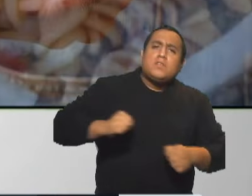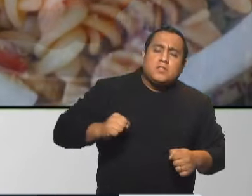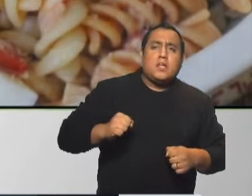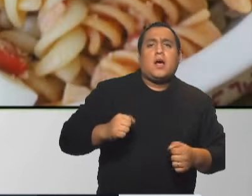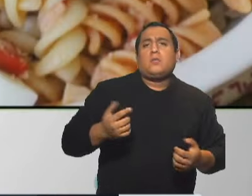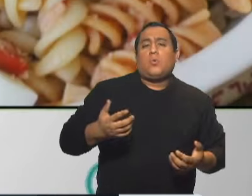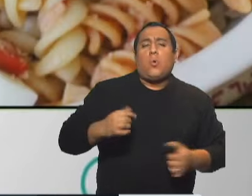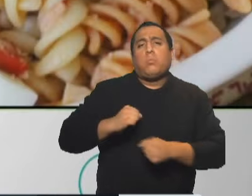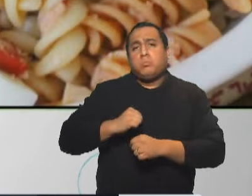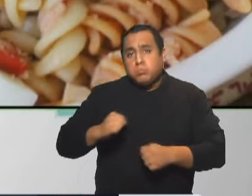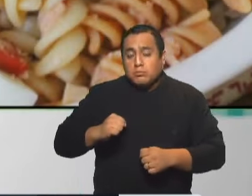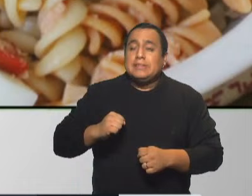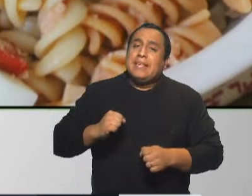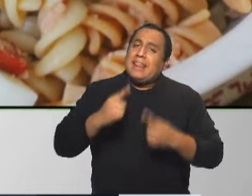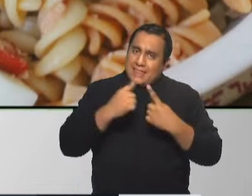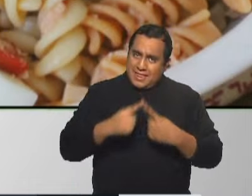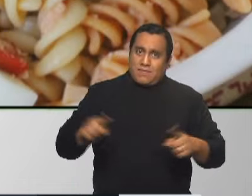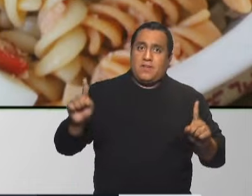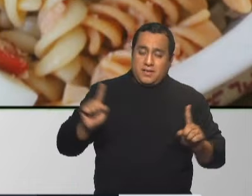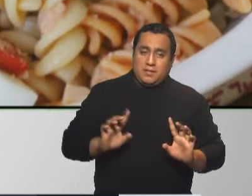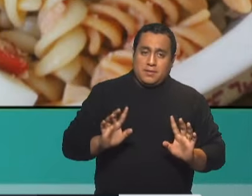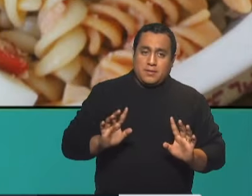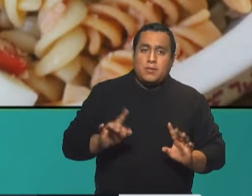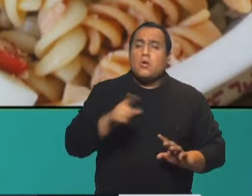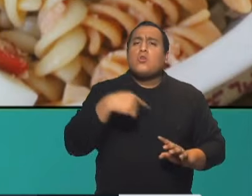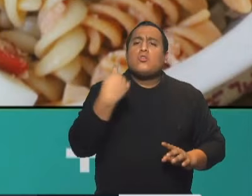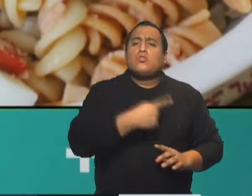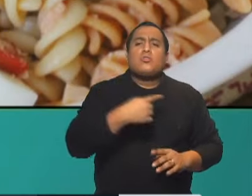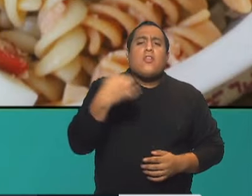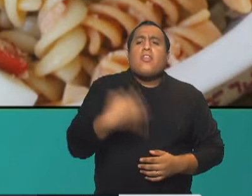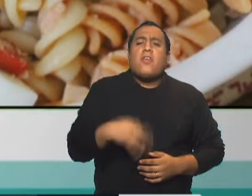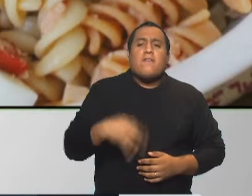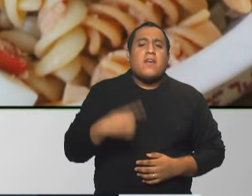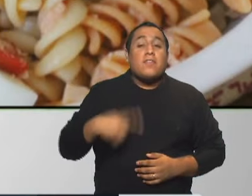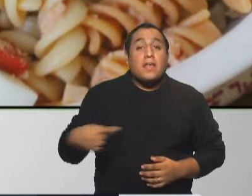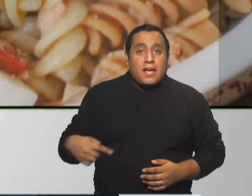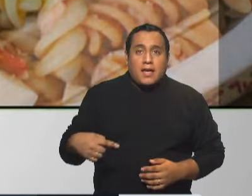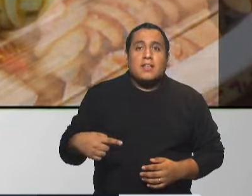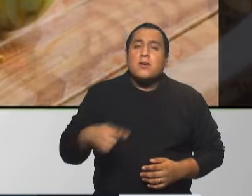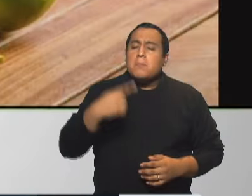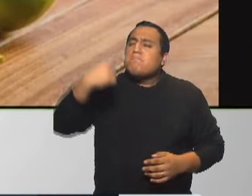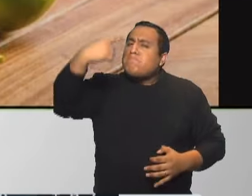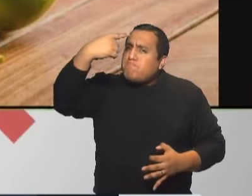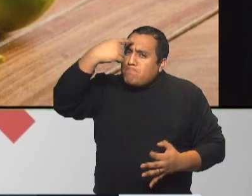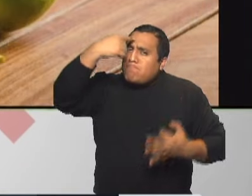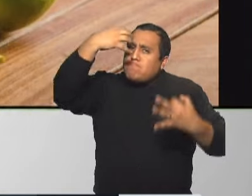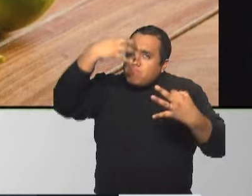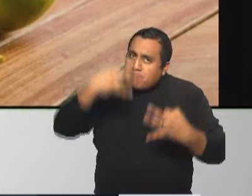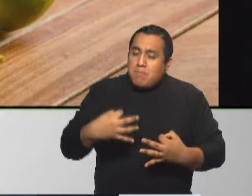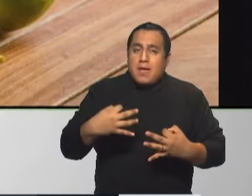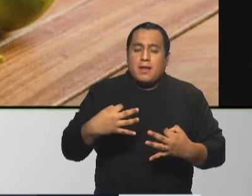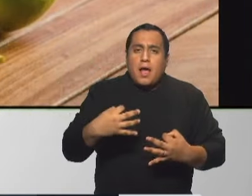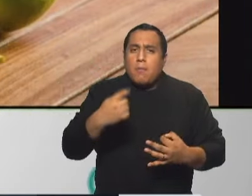lado. Entonces, lo que debemos hacer es ser consumidores inteligentes, leer